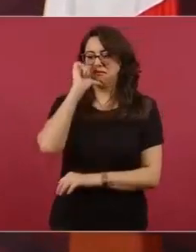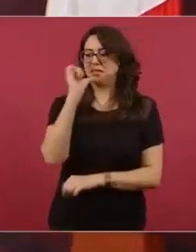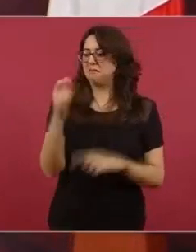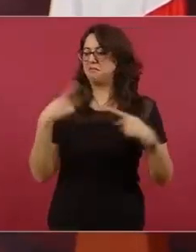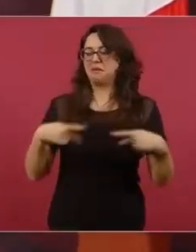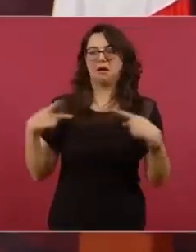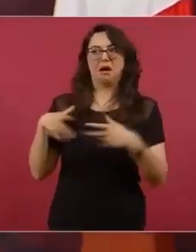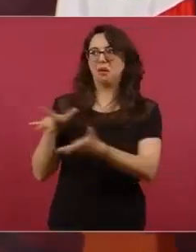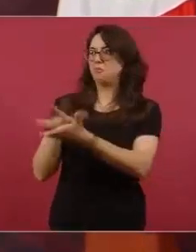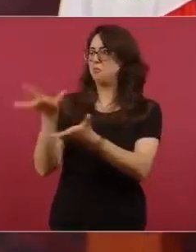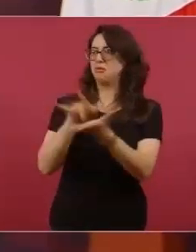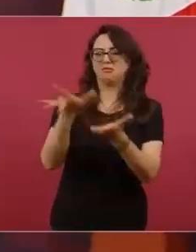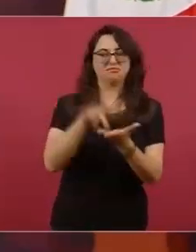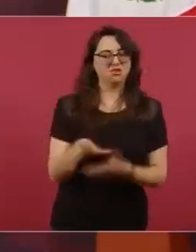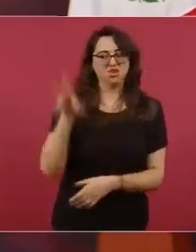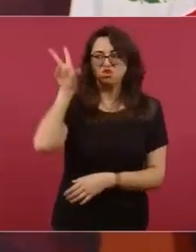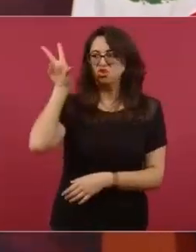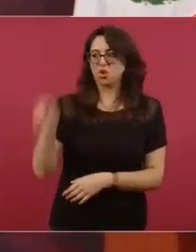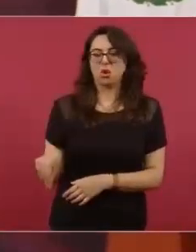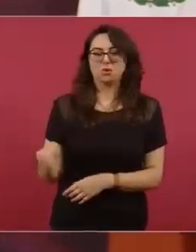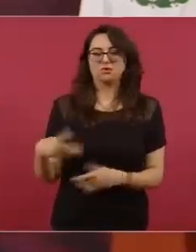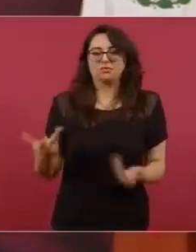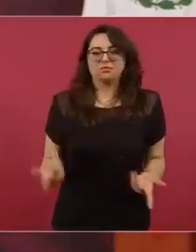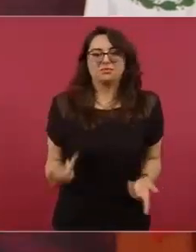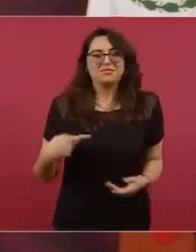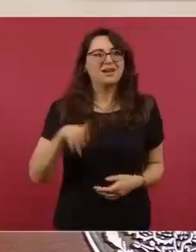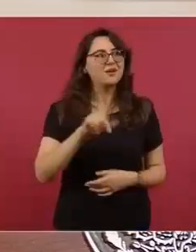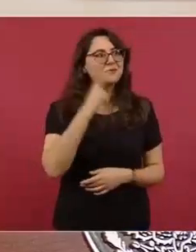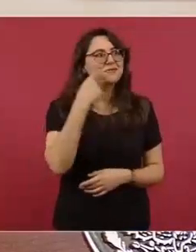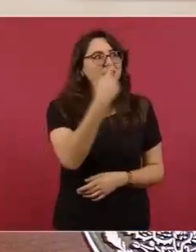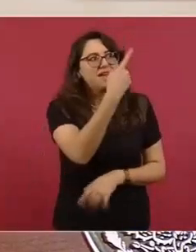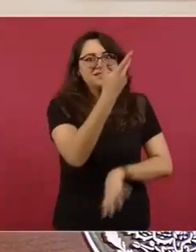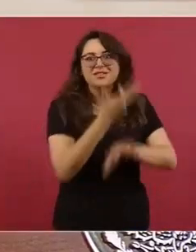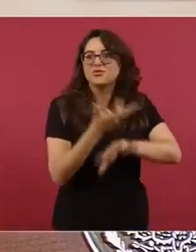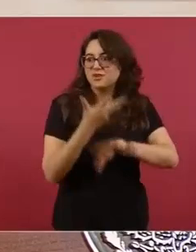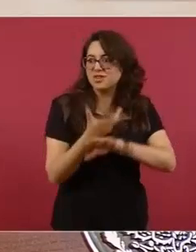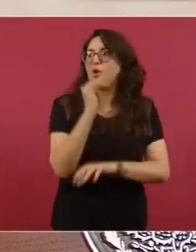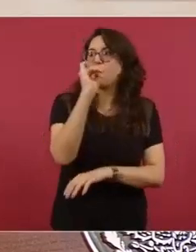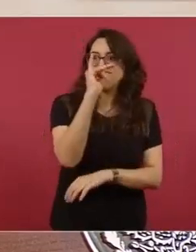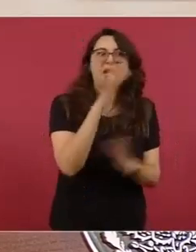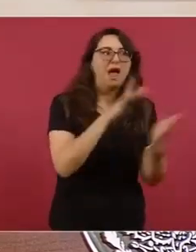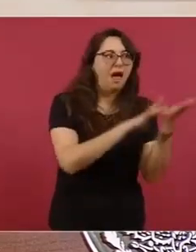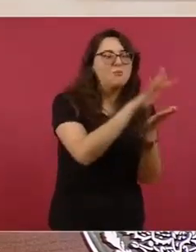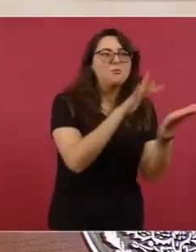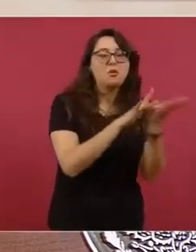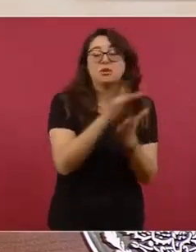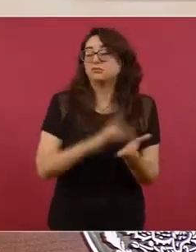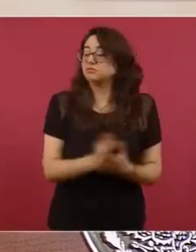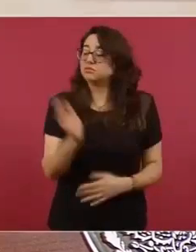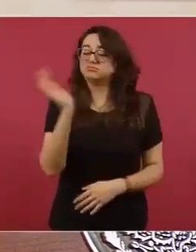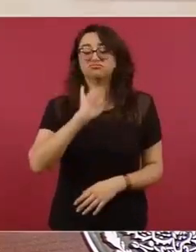En Europa, por tener una vaca,